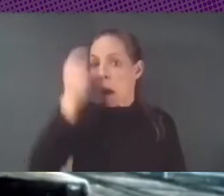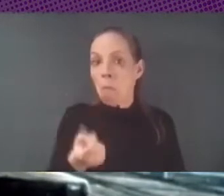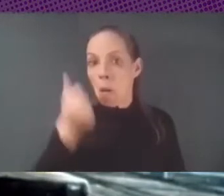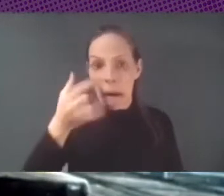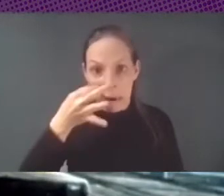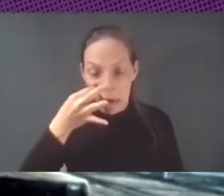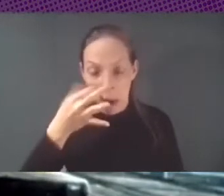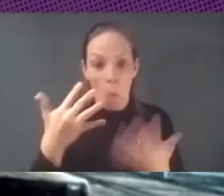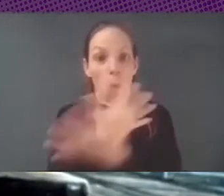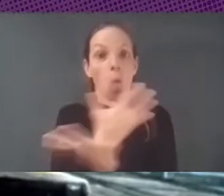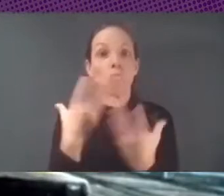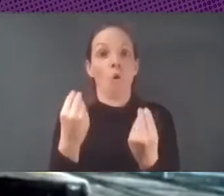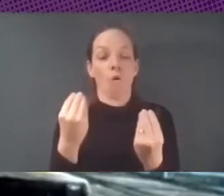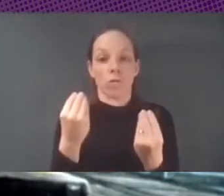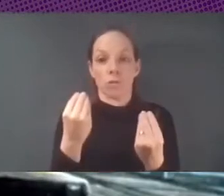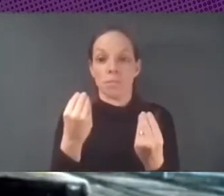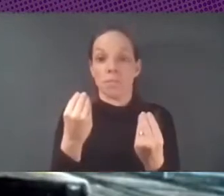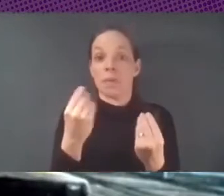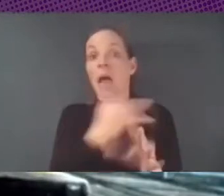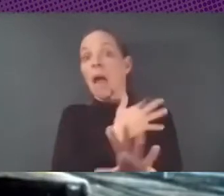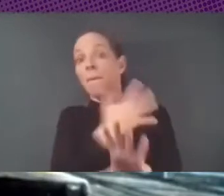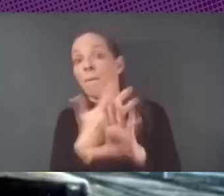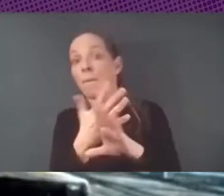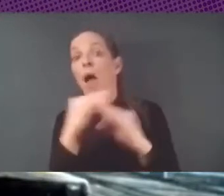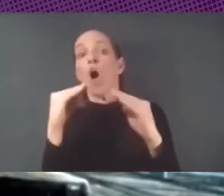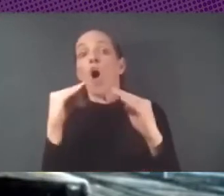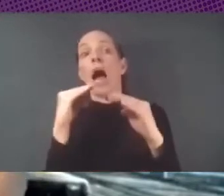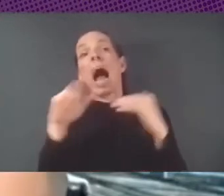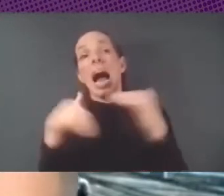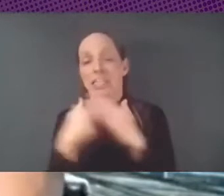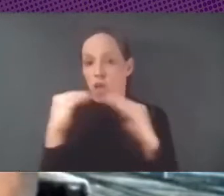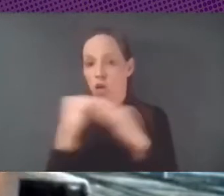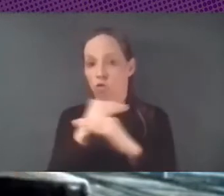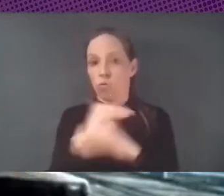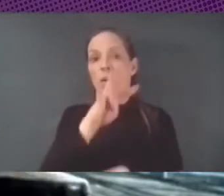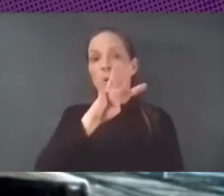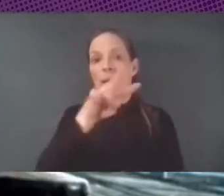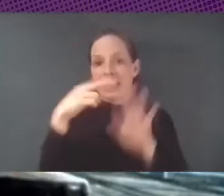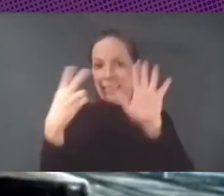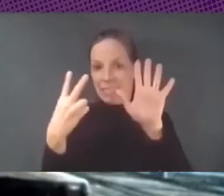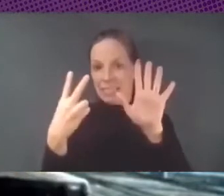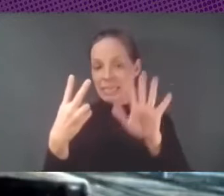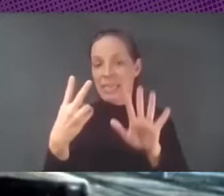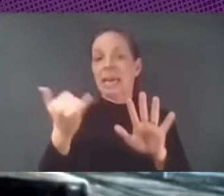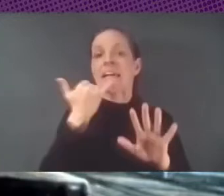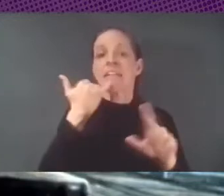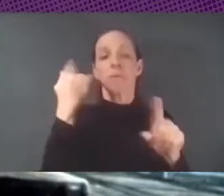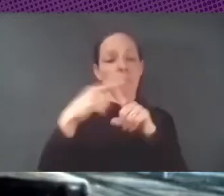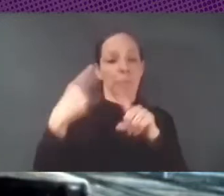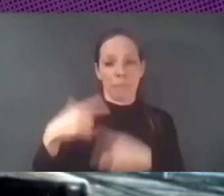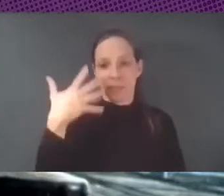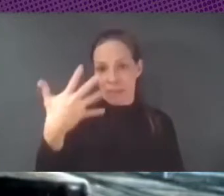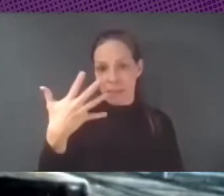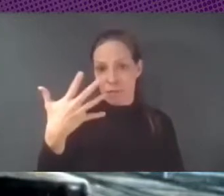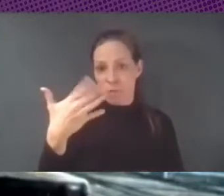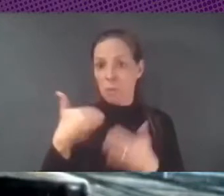Hasta ahora, hasta octubre, unas 47 en cinco idiomas, que van a formar parte de un libro en